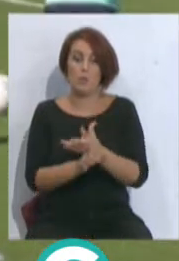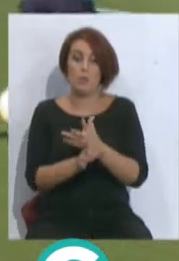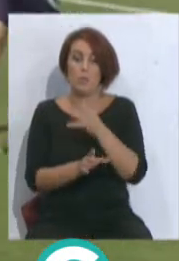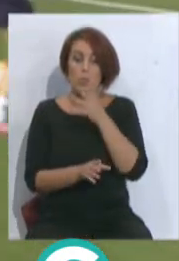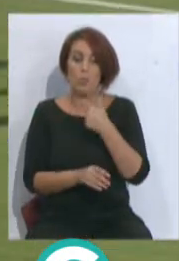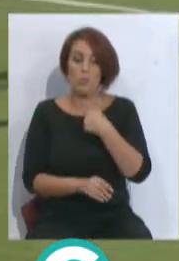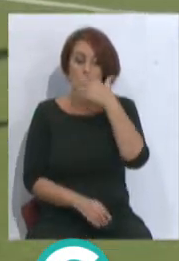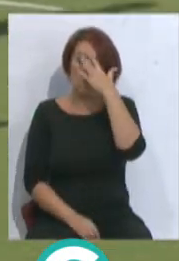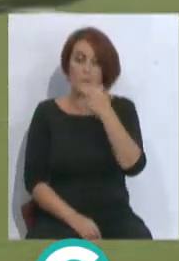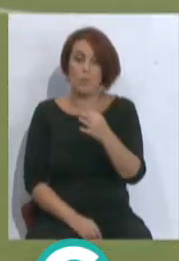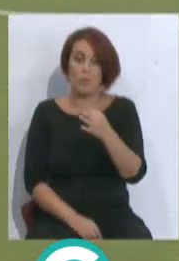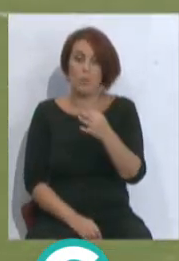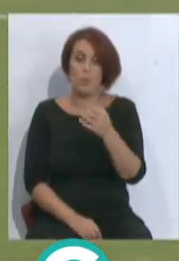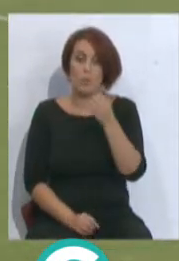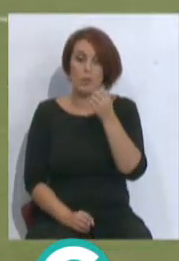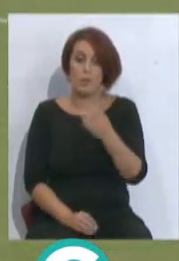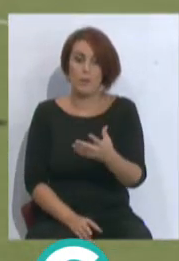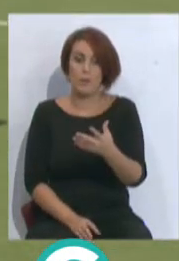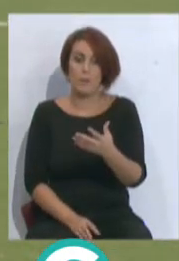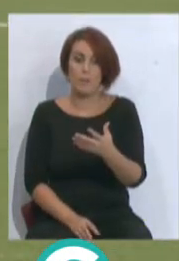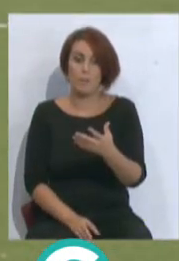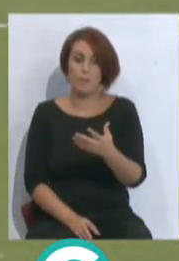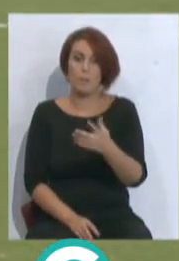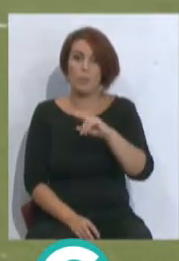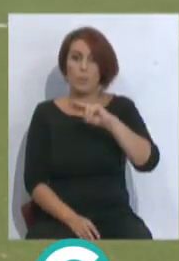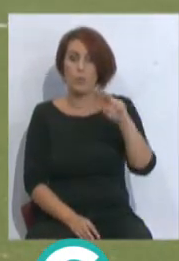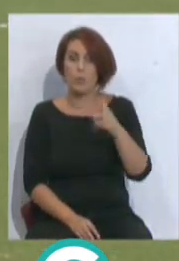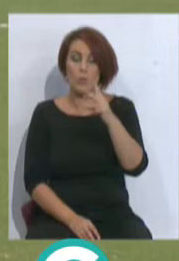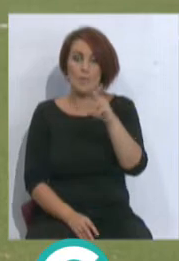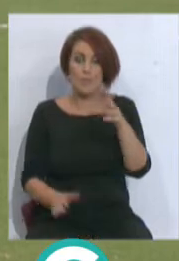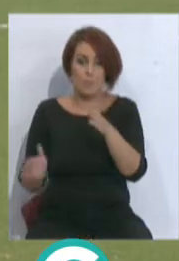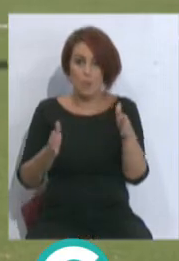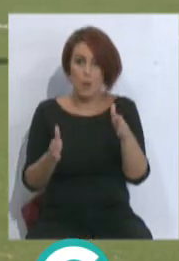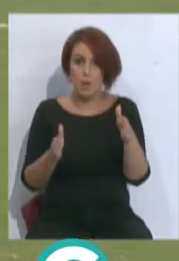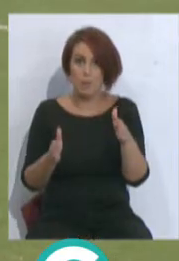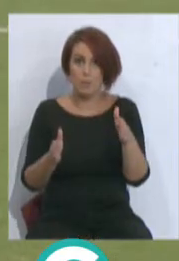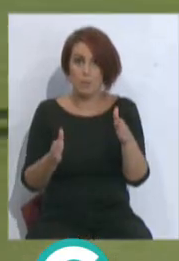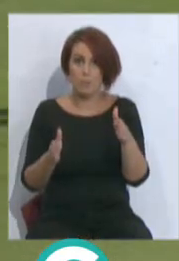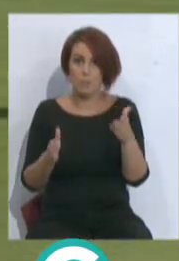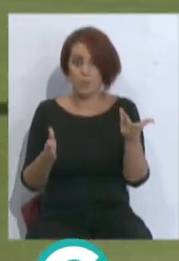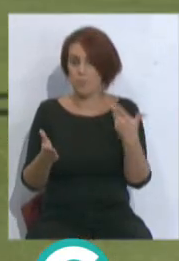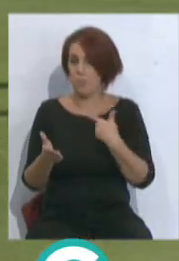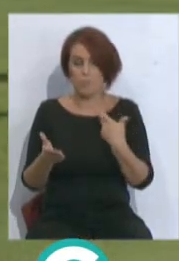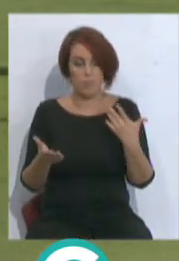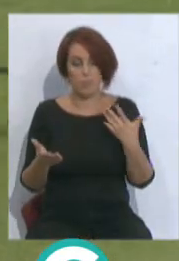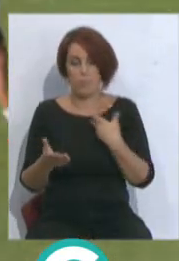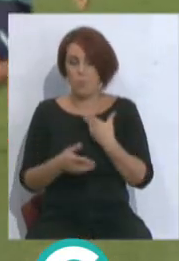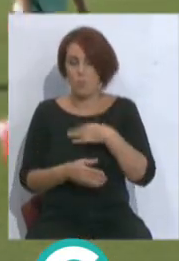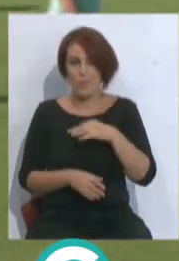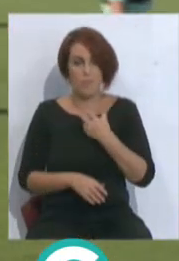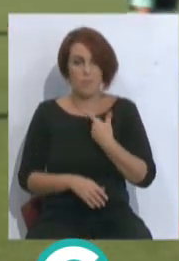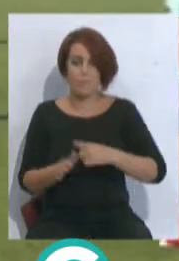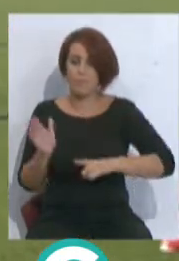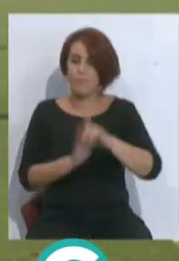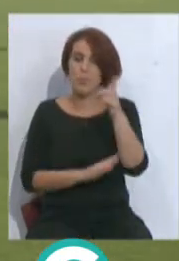jugadores porque creo que están bien y que en dos o tres temporadas pueden dar todo de sí. Lo que yo veo